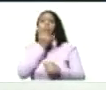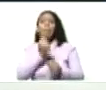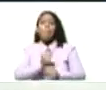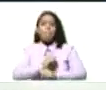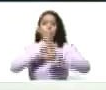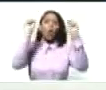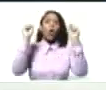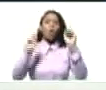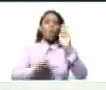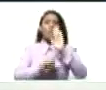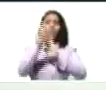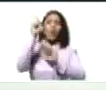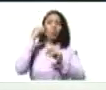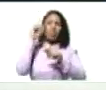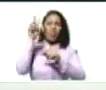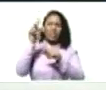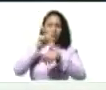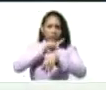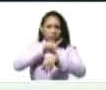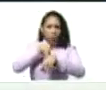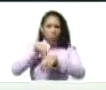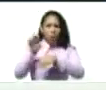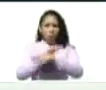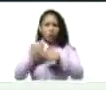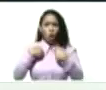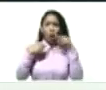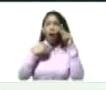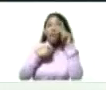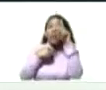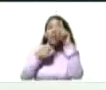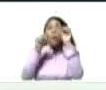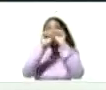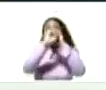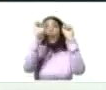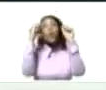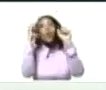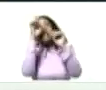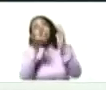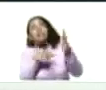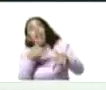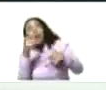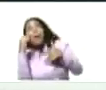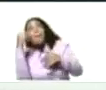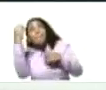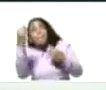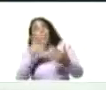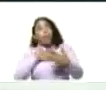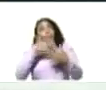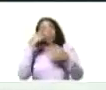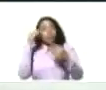Por eso entre las fracciones de segundo. En que estoy viendo la explosión. Sintiendo su impacto.